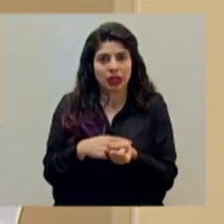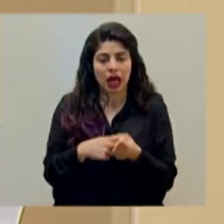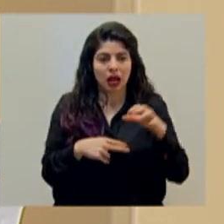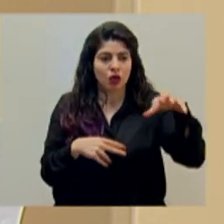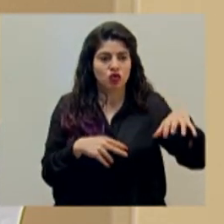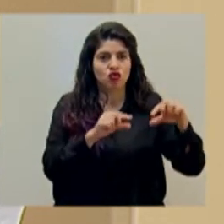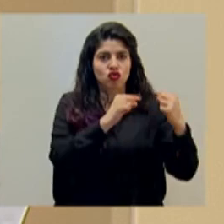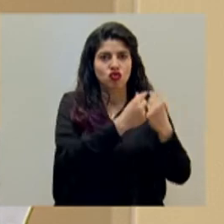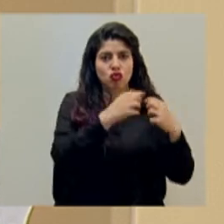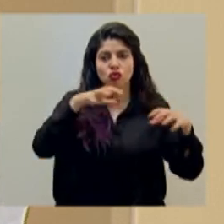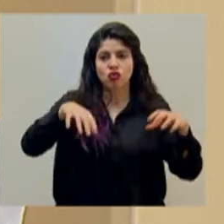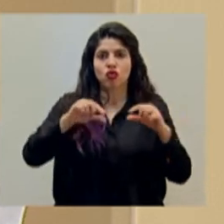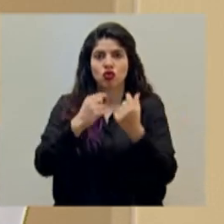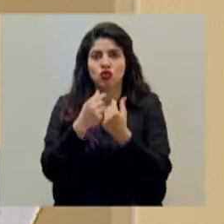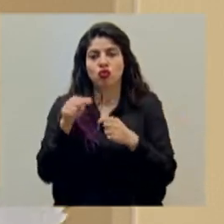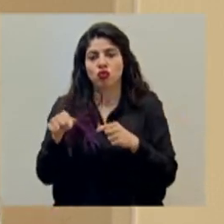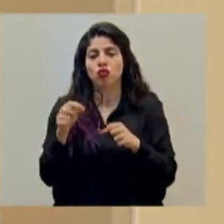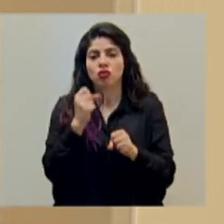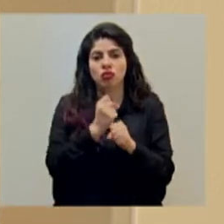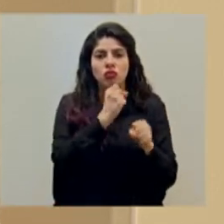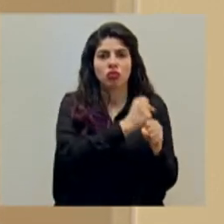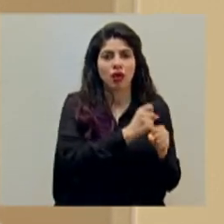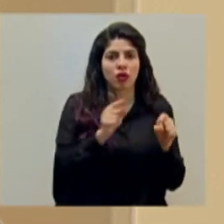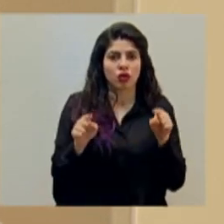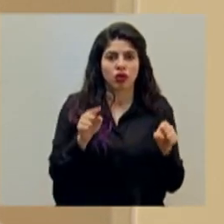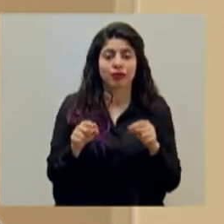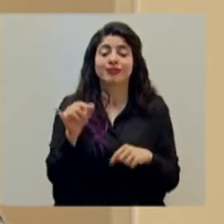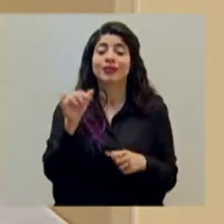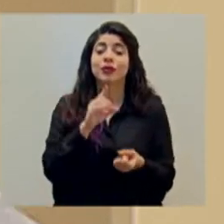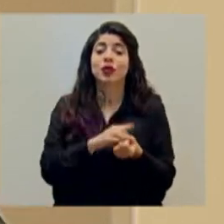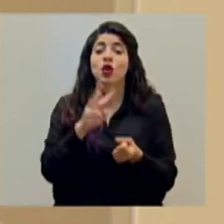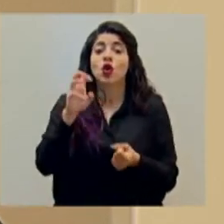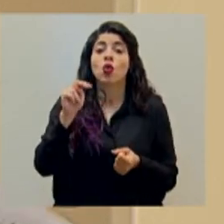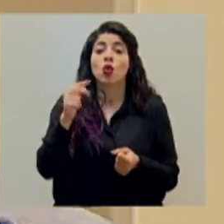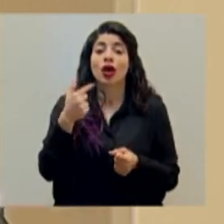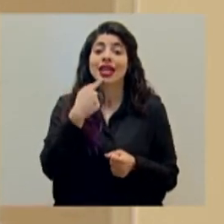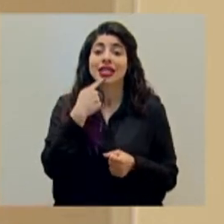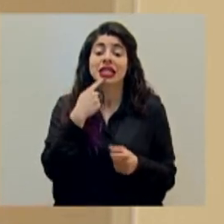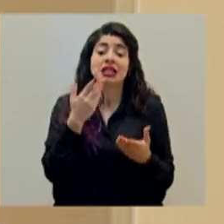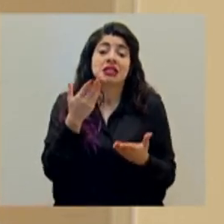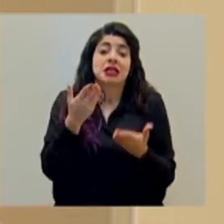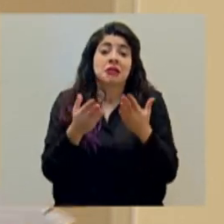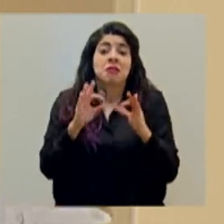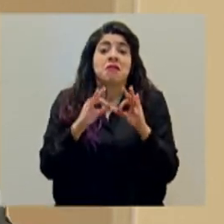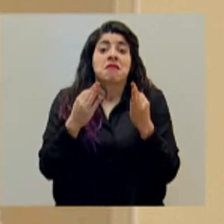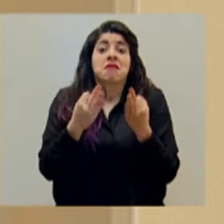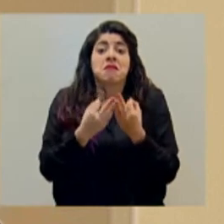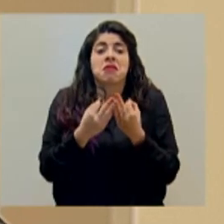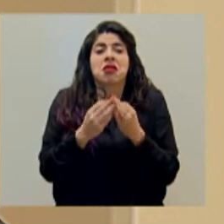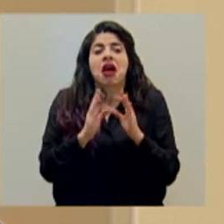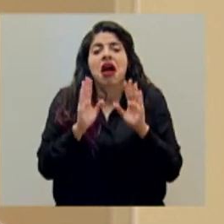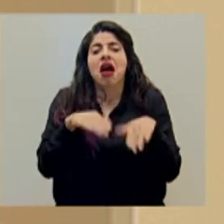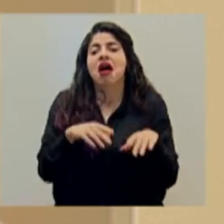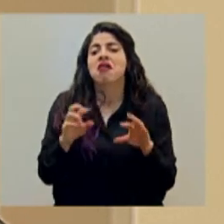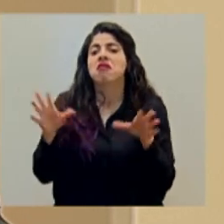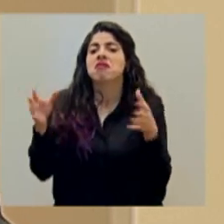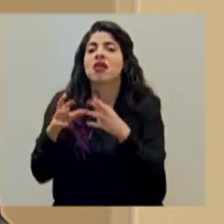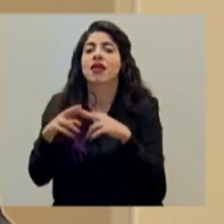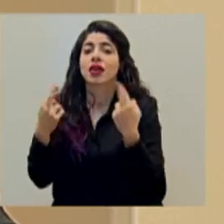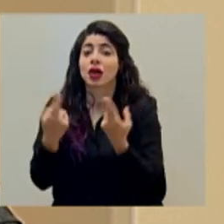lo que estaremos trabajando. Como decía el doctor Wong, las familias posiblemente se van a reunir, ya escuchamos las